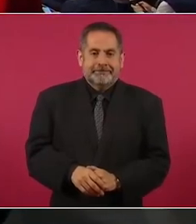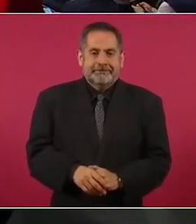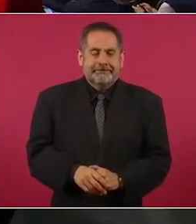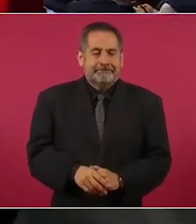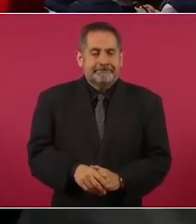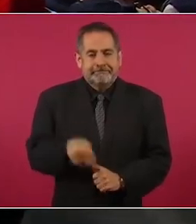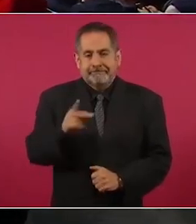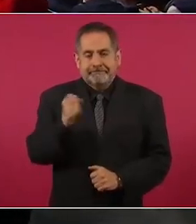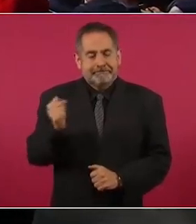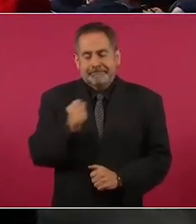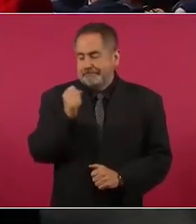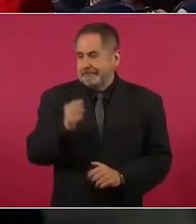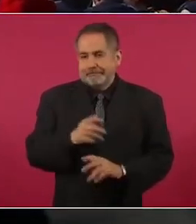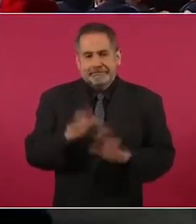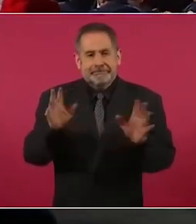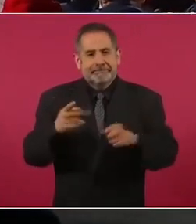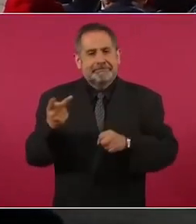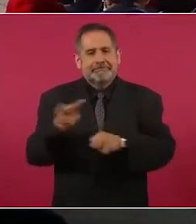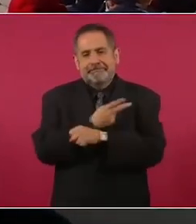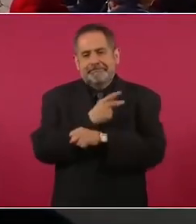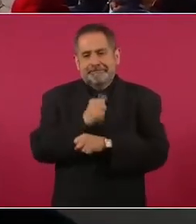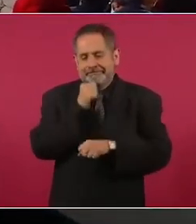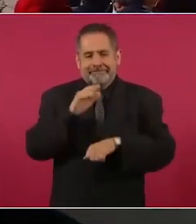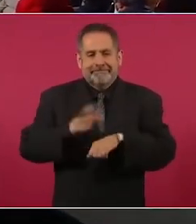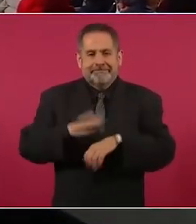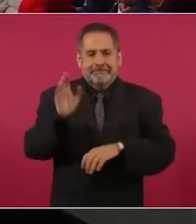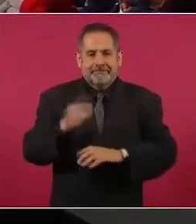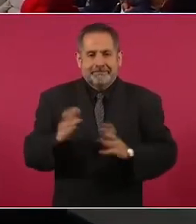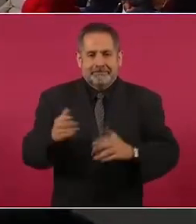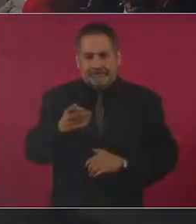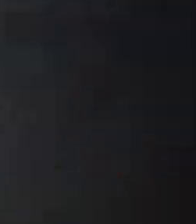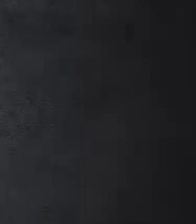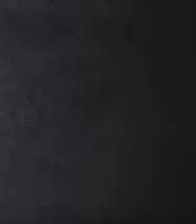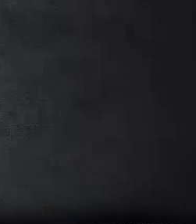Afortunadamente no ha pasado nada. Adelante.